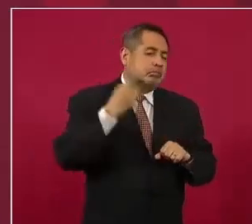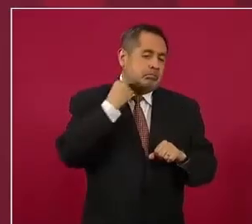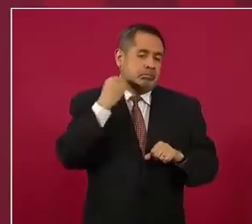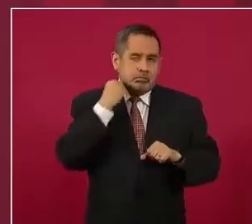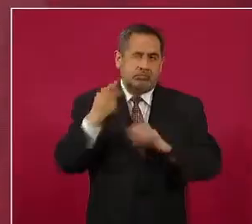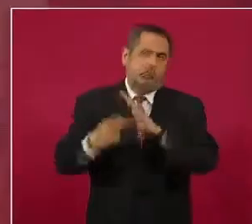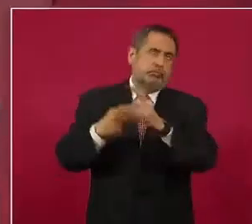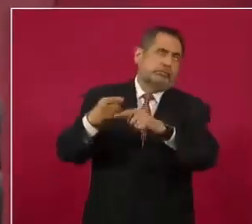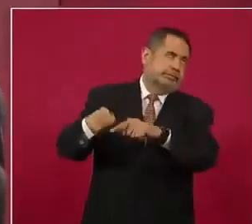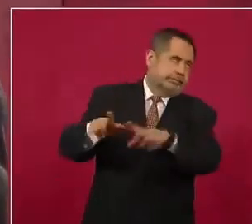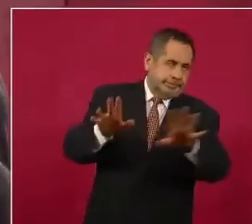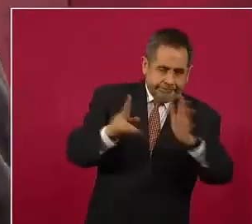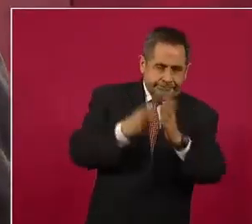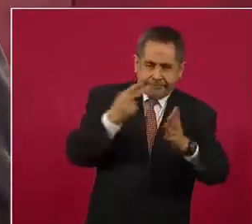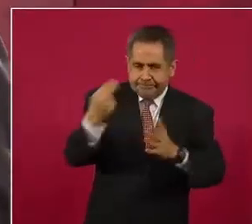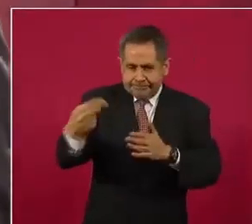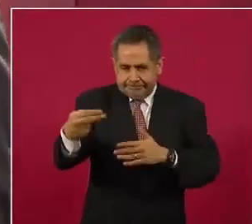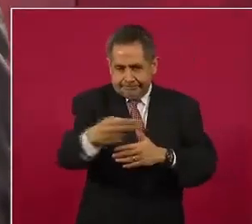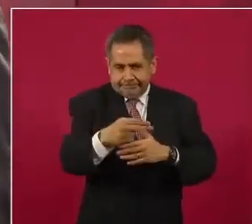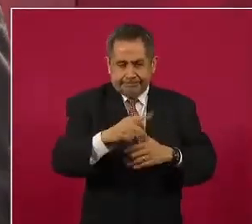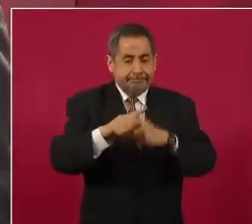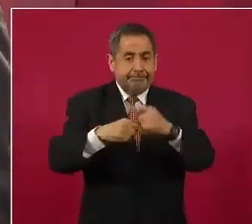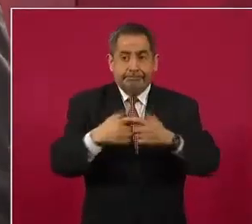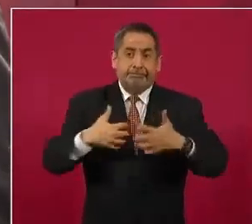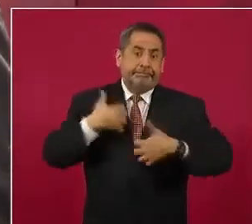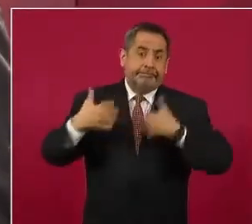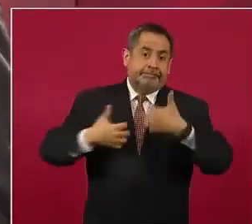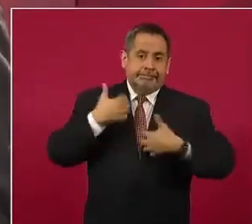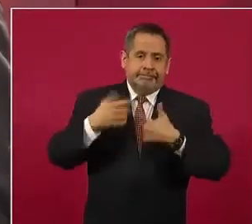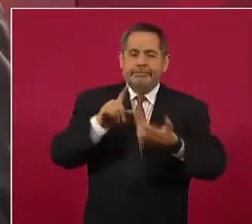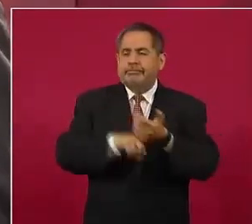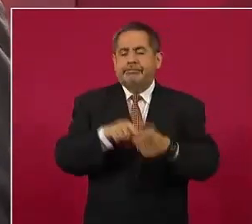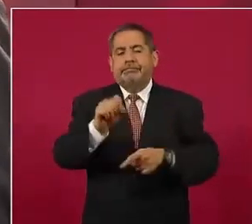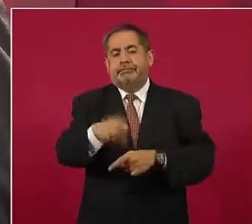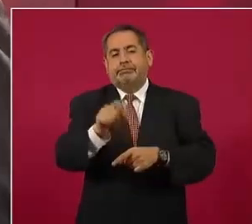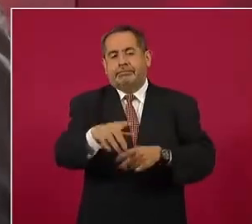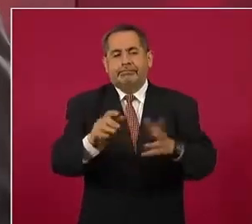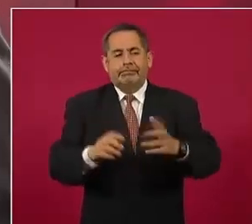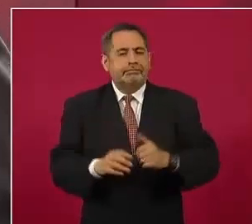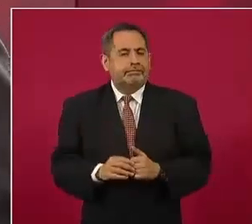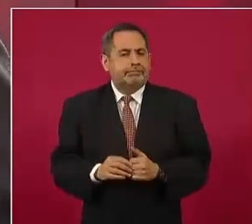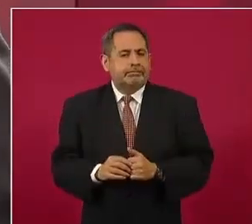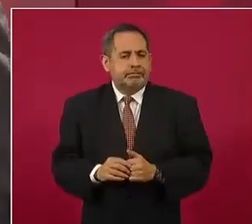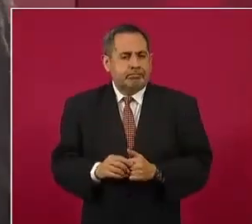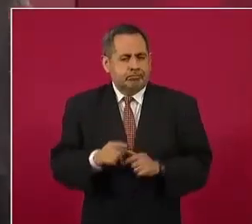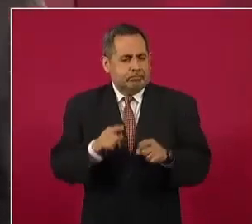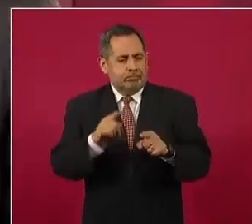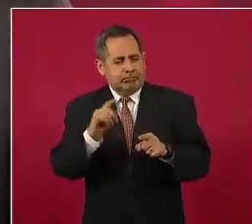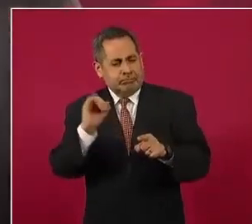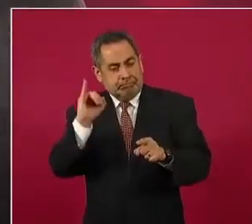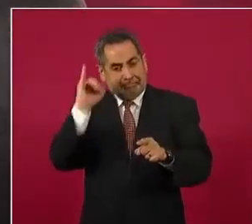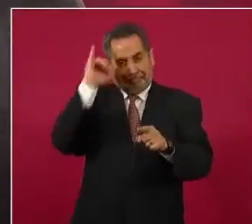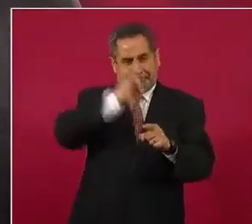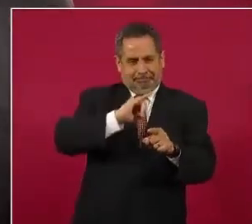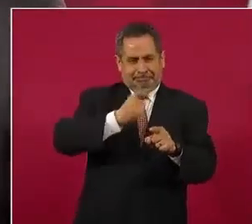se ponen muy enojados, sobre todo los jefes